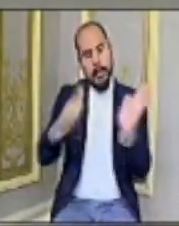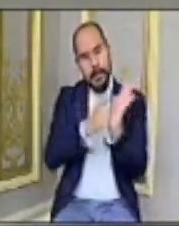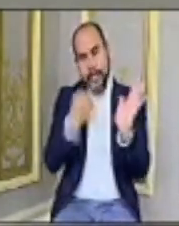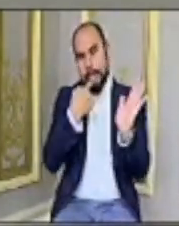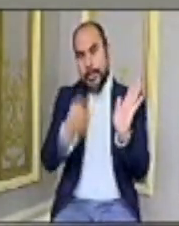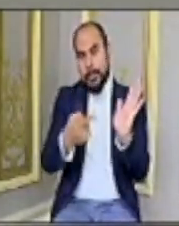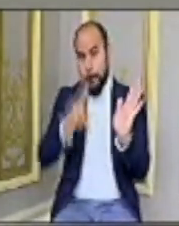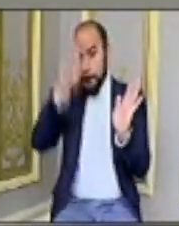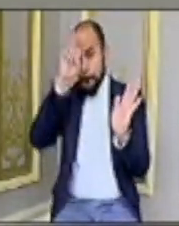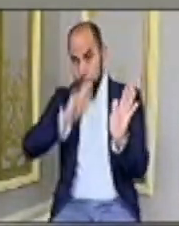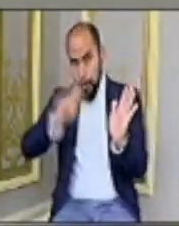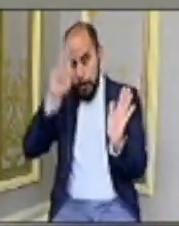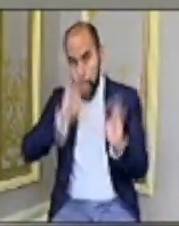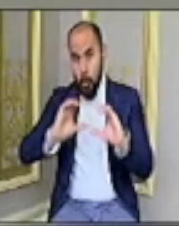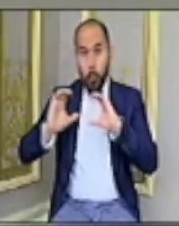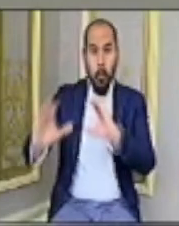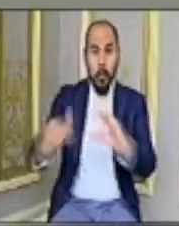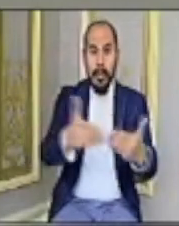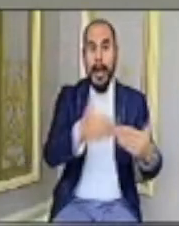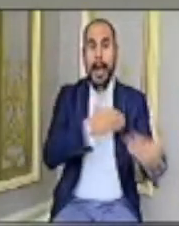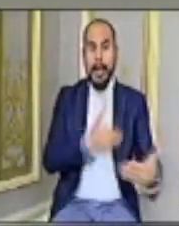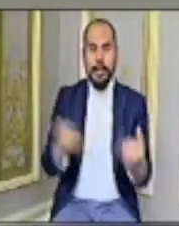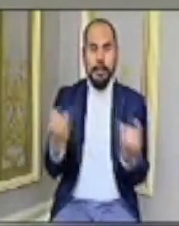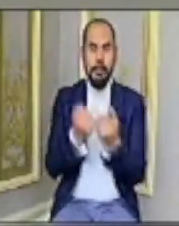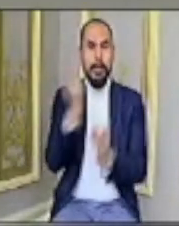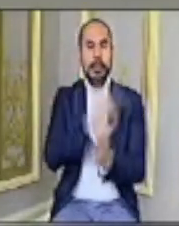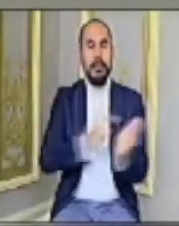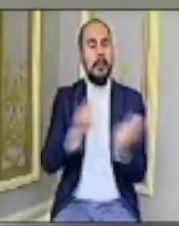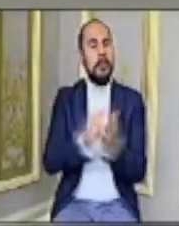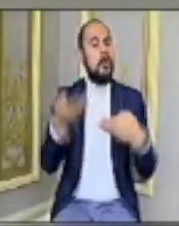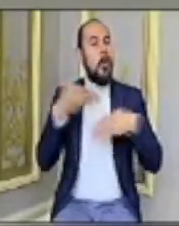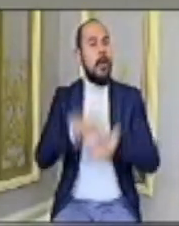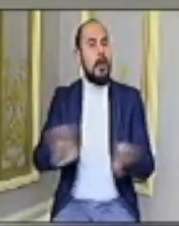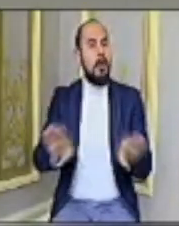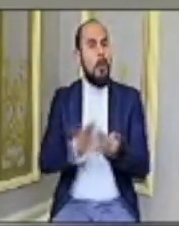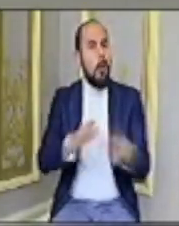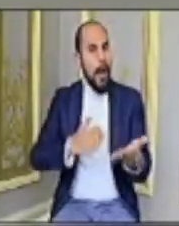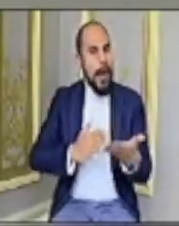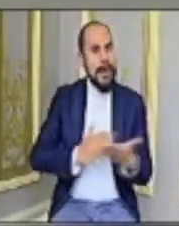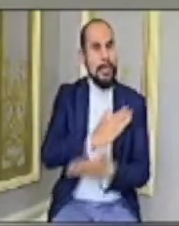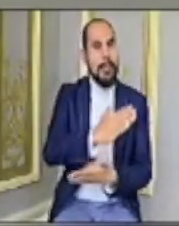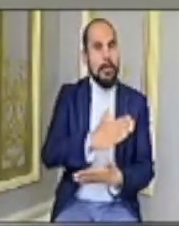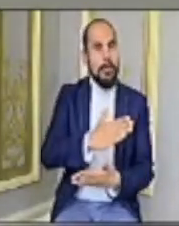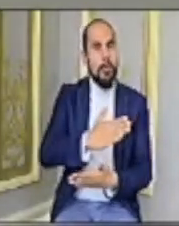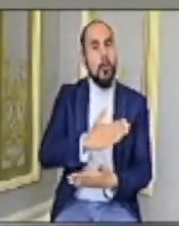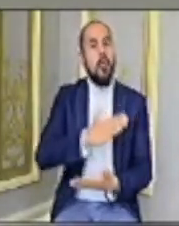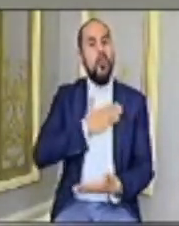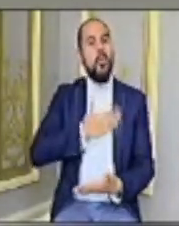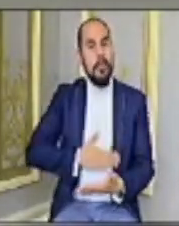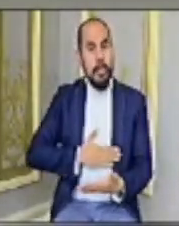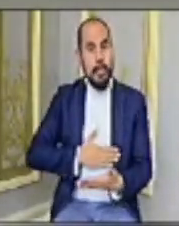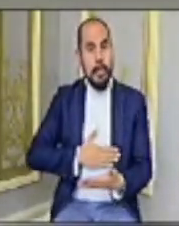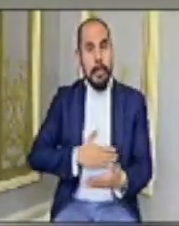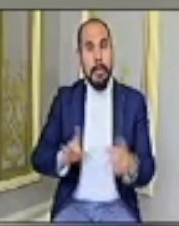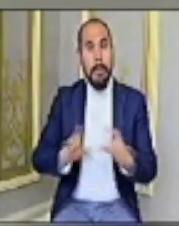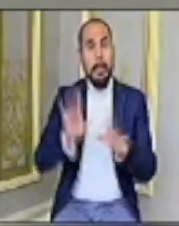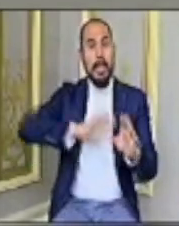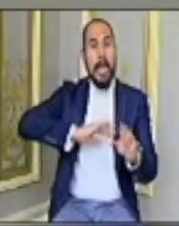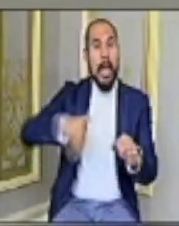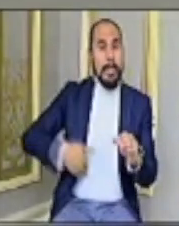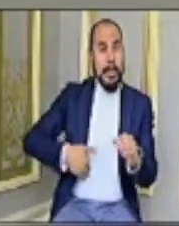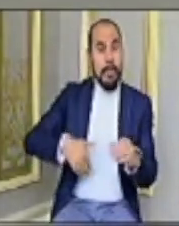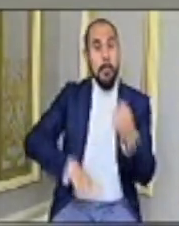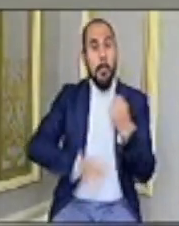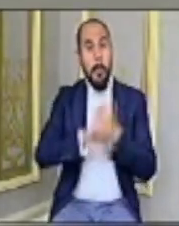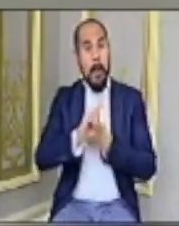estamos llamados los acá presentes a legislar el acceso a la justicia, la reparación del daño en casos de siniestros de